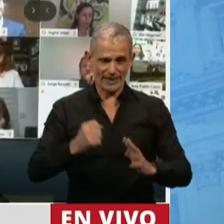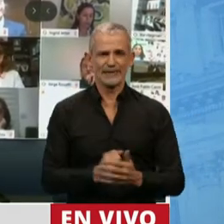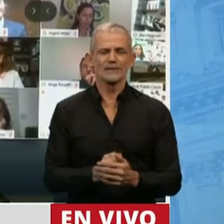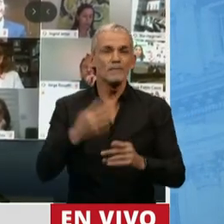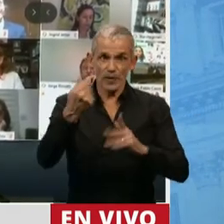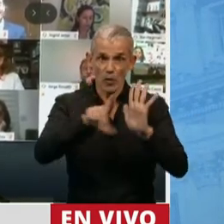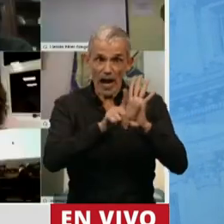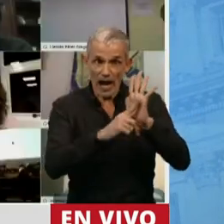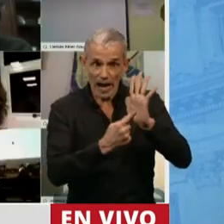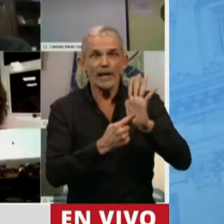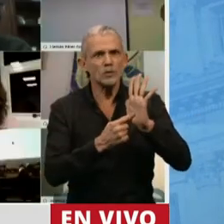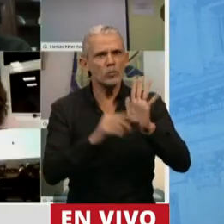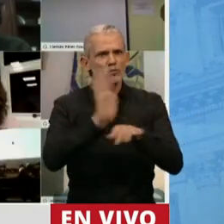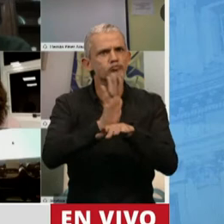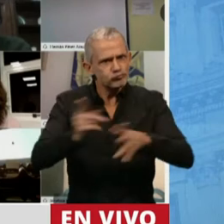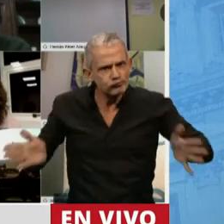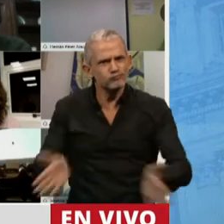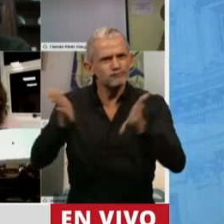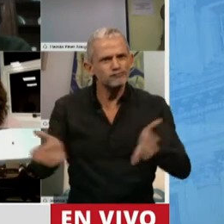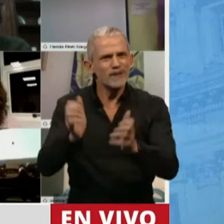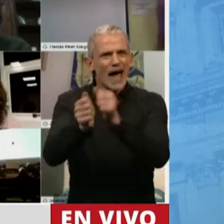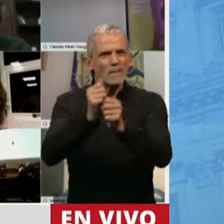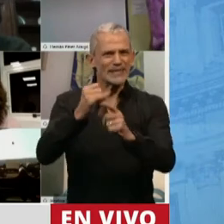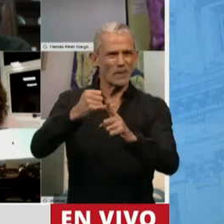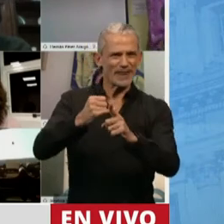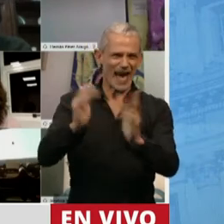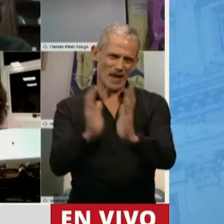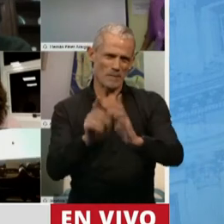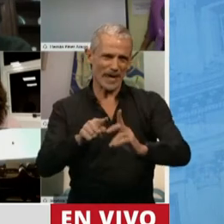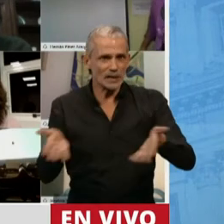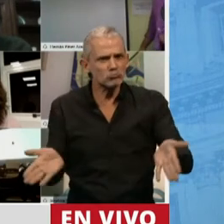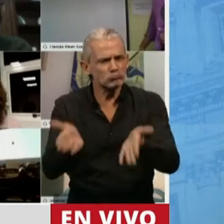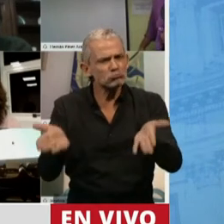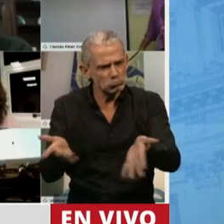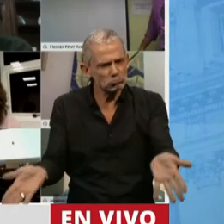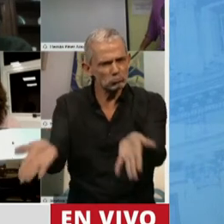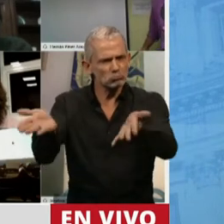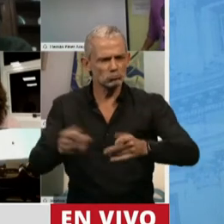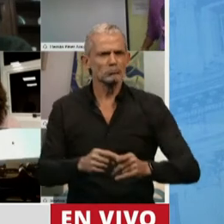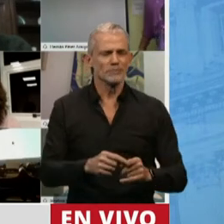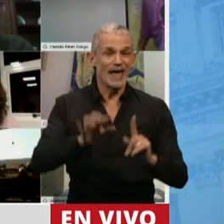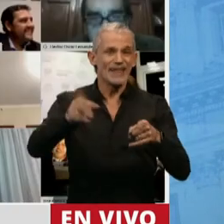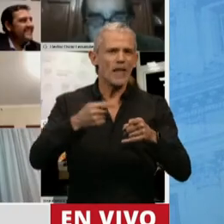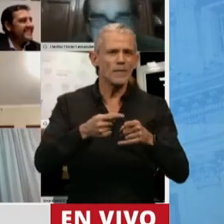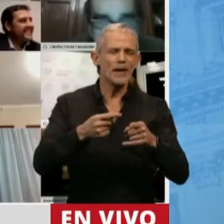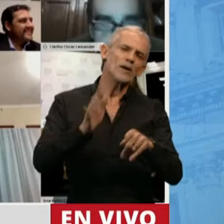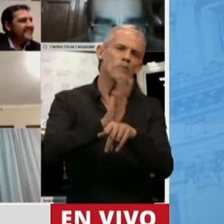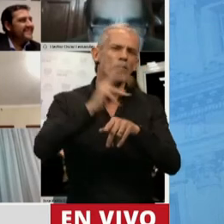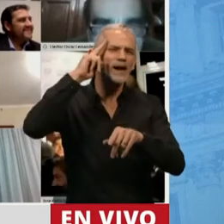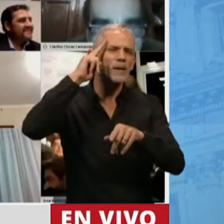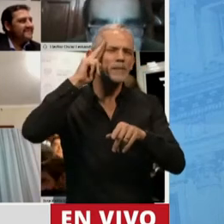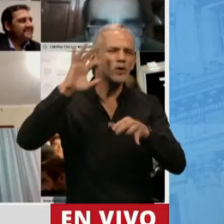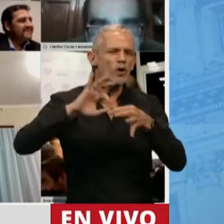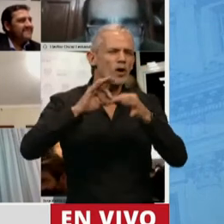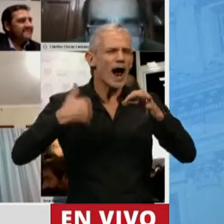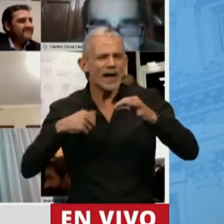que trata de estimular a las pequeñas y medianas empresas. Es una ley además que tienda a la federalización por esta